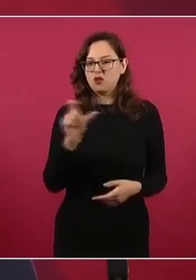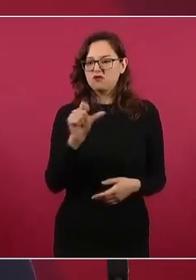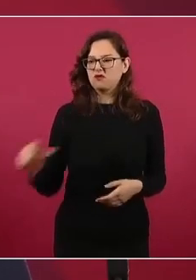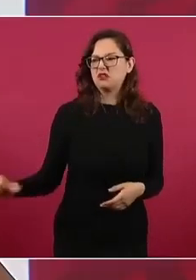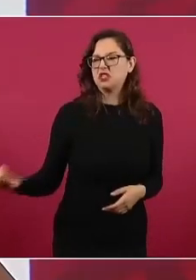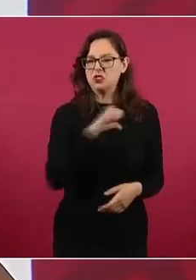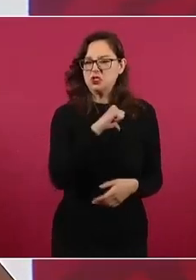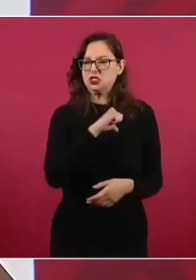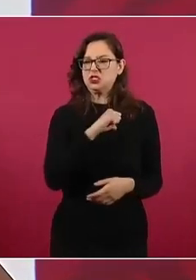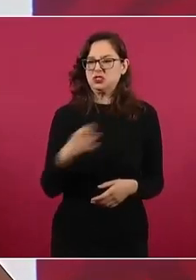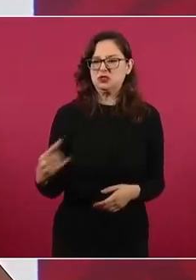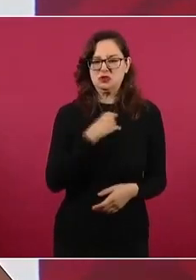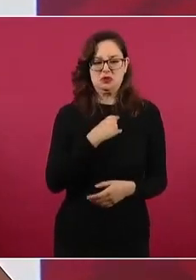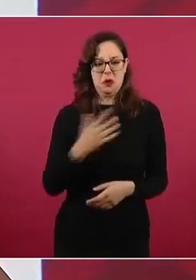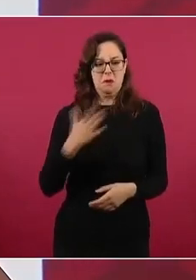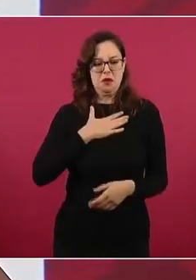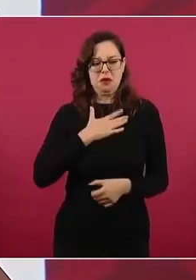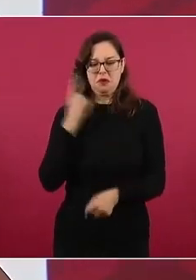oportunista,